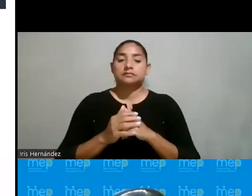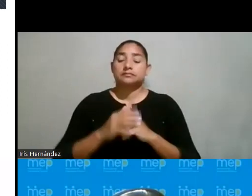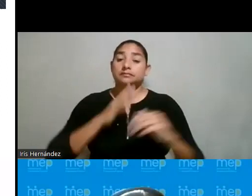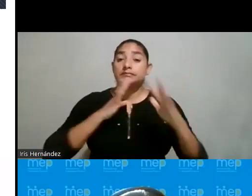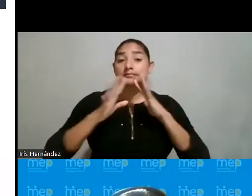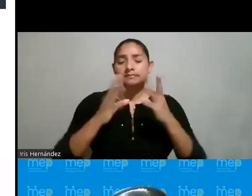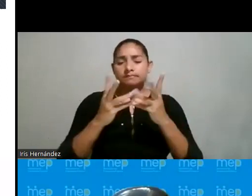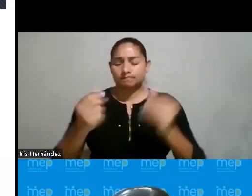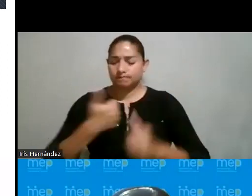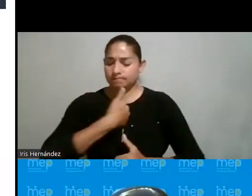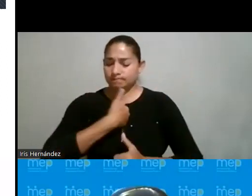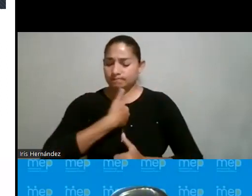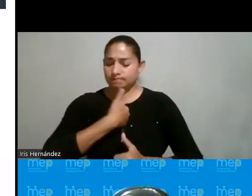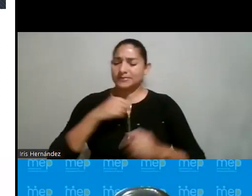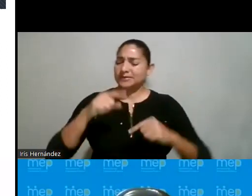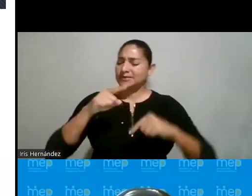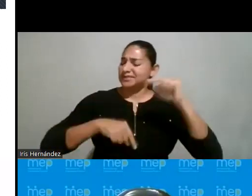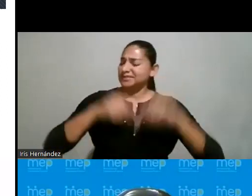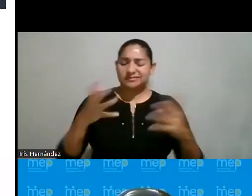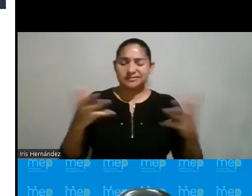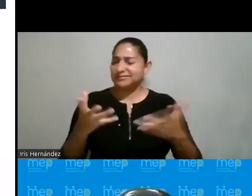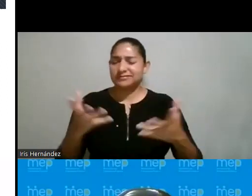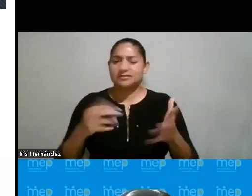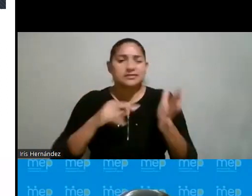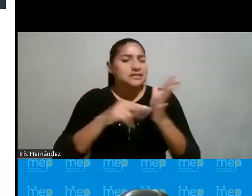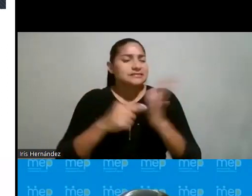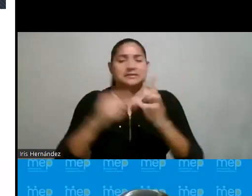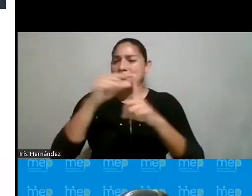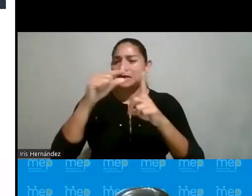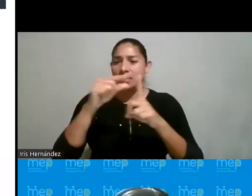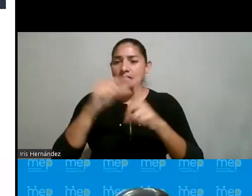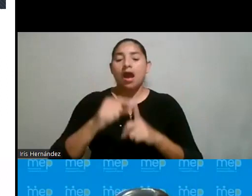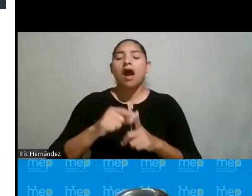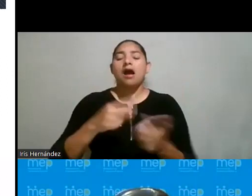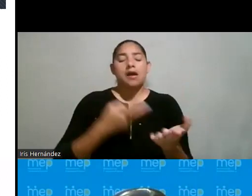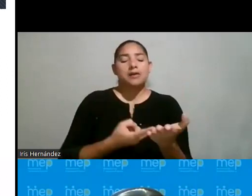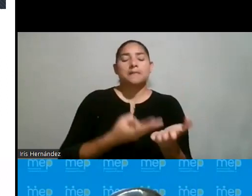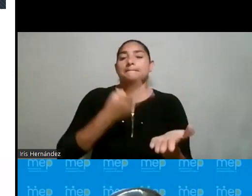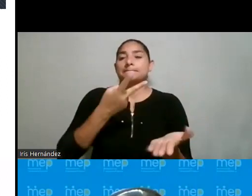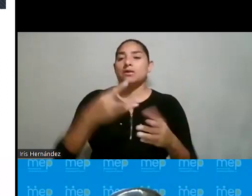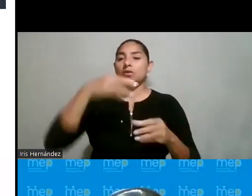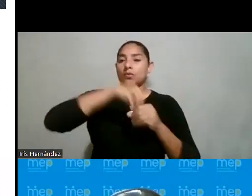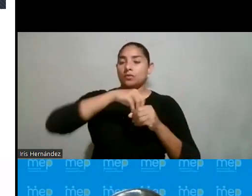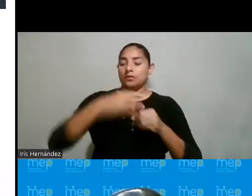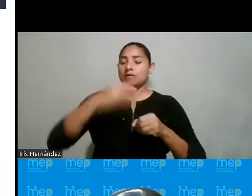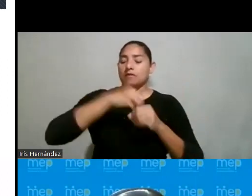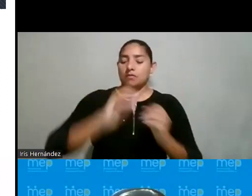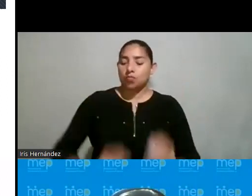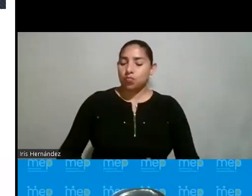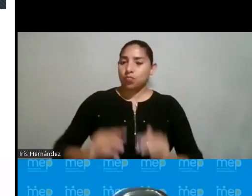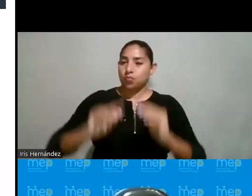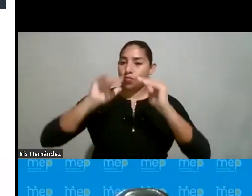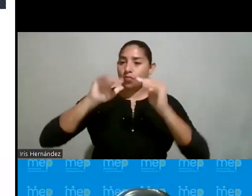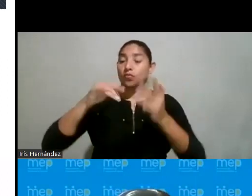autoeficacia vocacional es un constructo vocacional que se entiende como ese juicio de valor que la persona estudiante, en este caso, que la